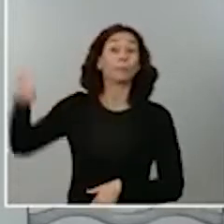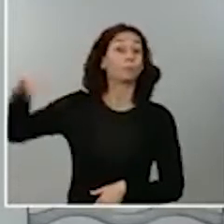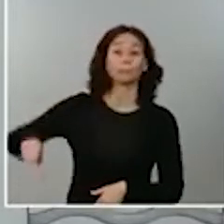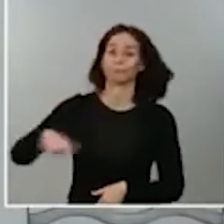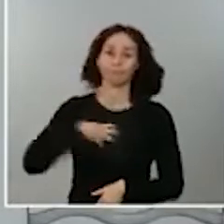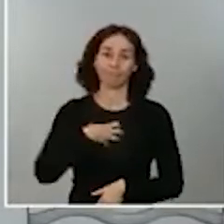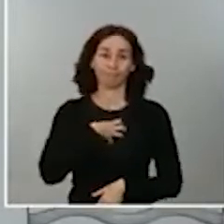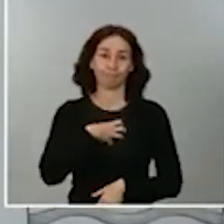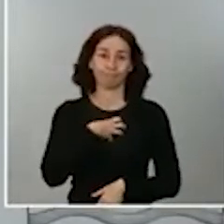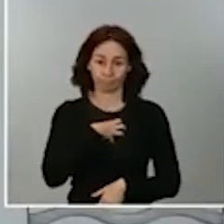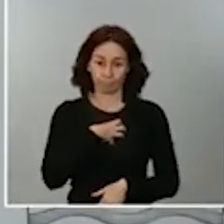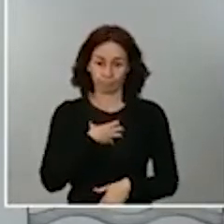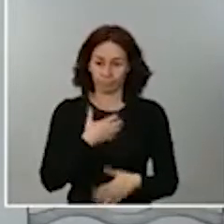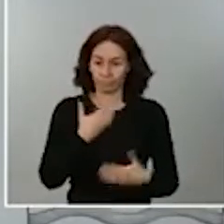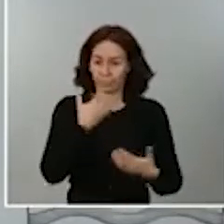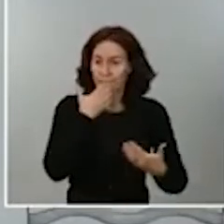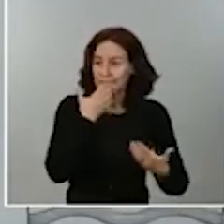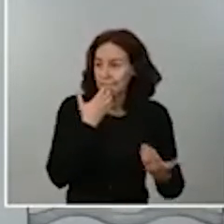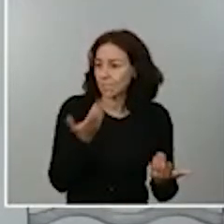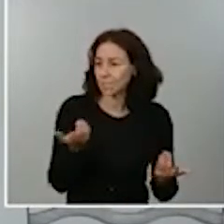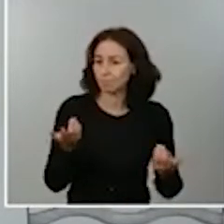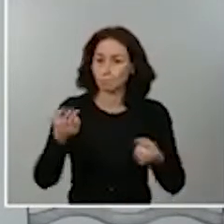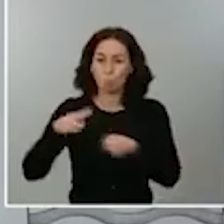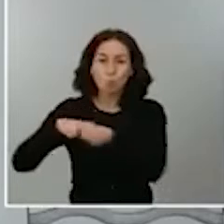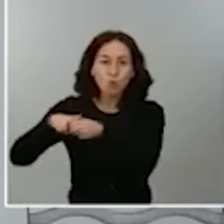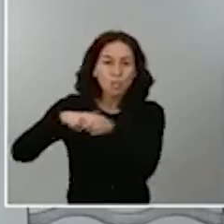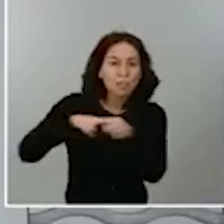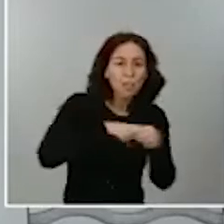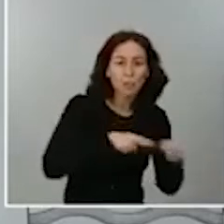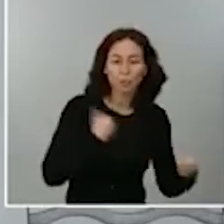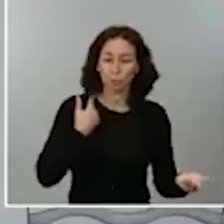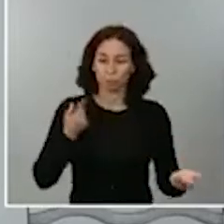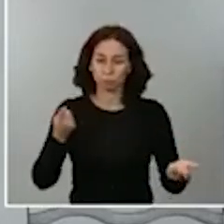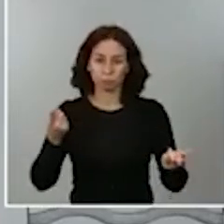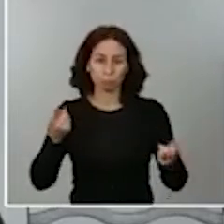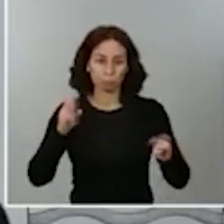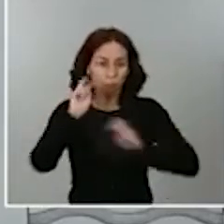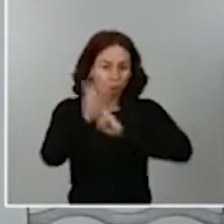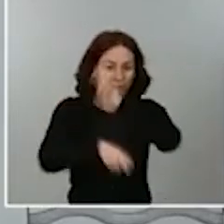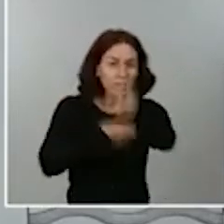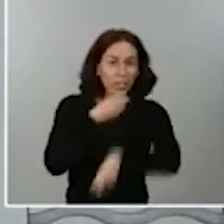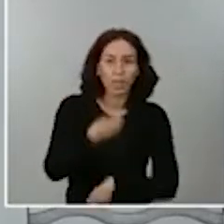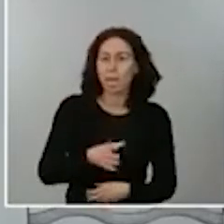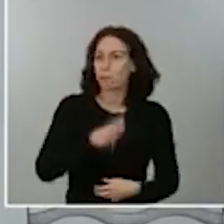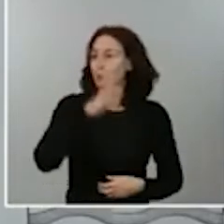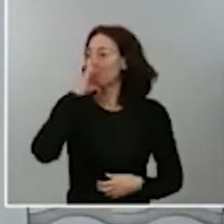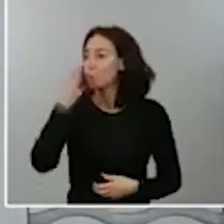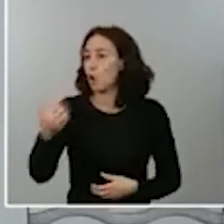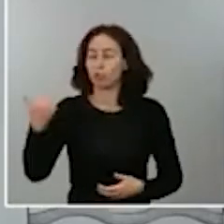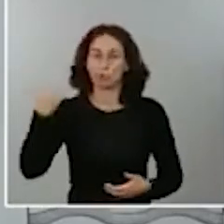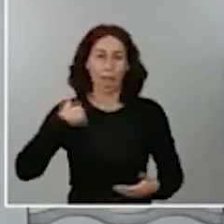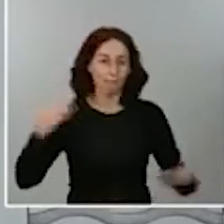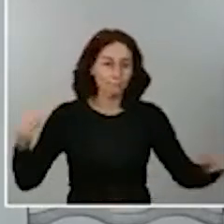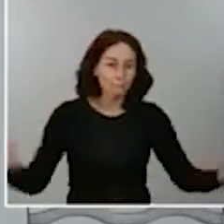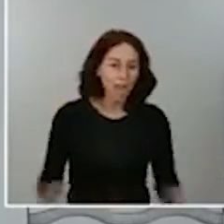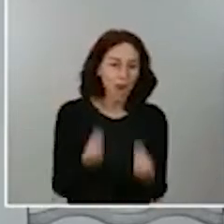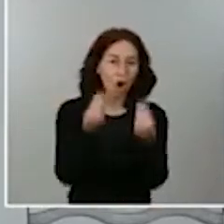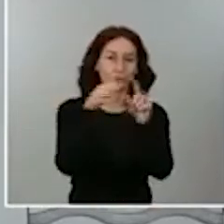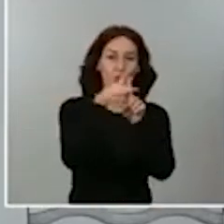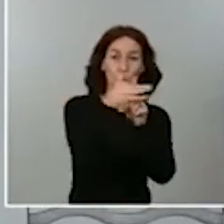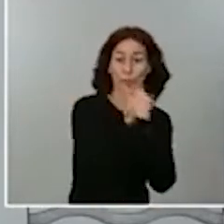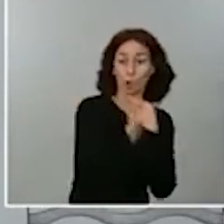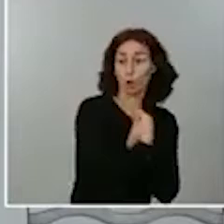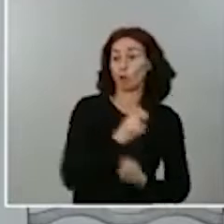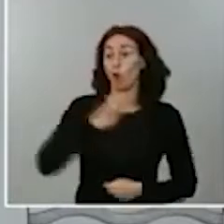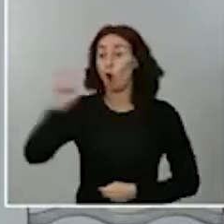listado de municipios, porque algunos cumplen los criterios para entrar en los mismos o otros, por contrario, cumplen los criterios para salir, va a